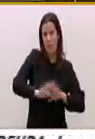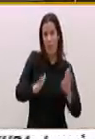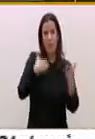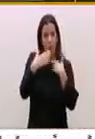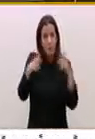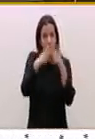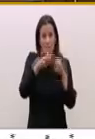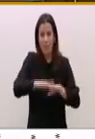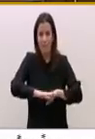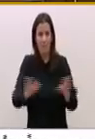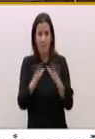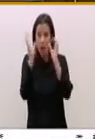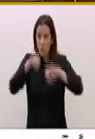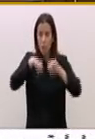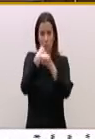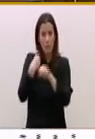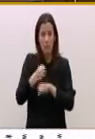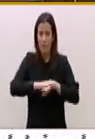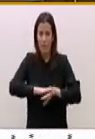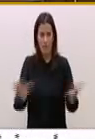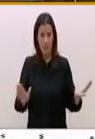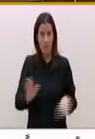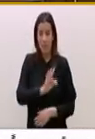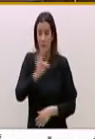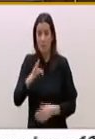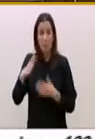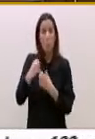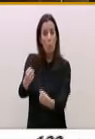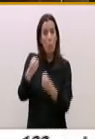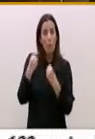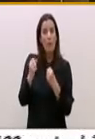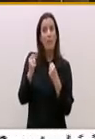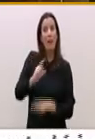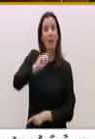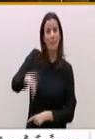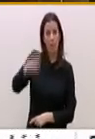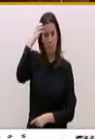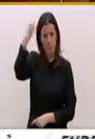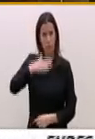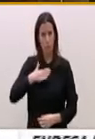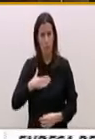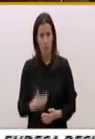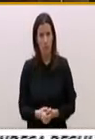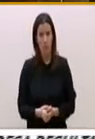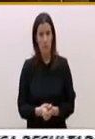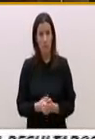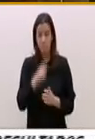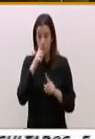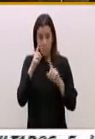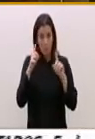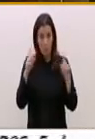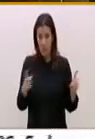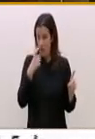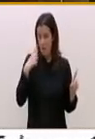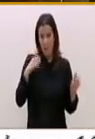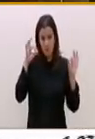con los acuerdos laborales y han entregado todo el poder a la patronal. Ha sido un año, señor Rajoy, marcado por la